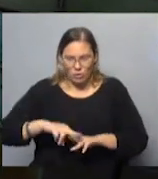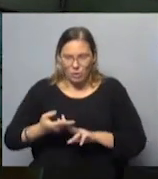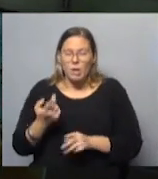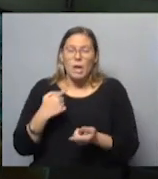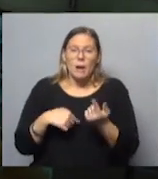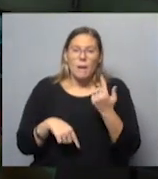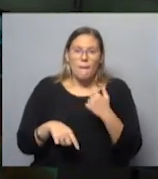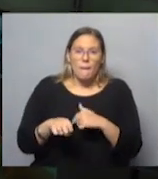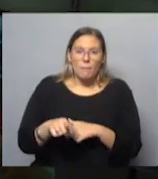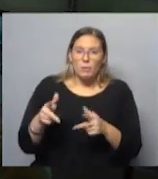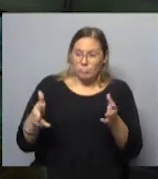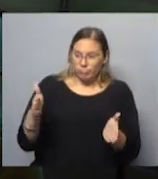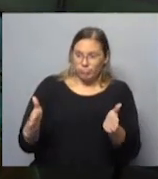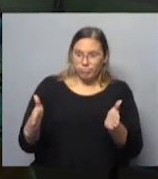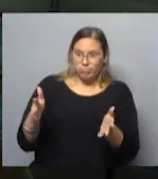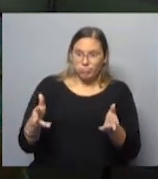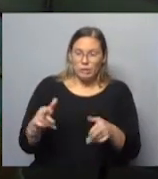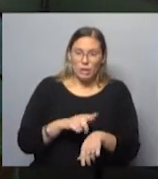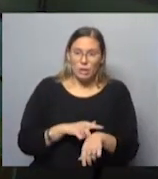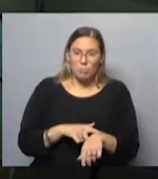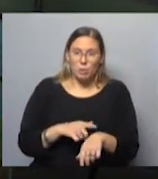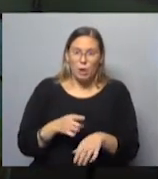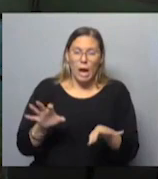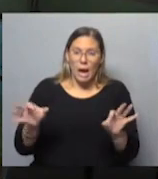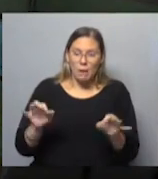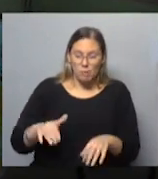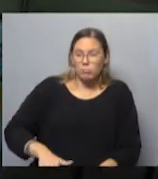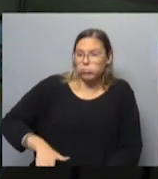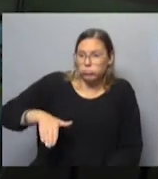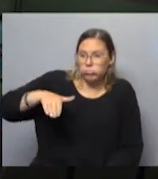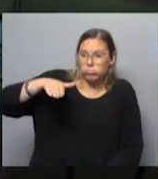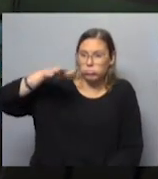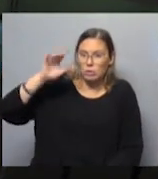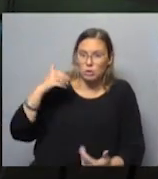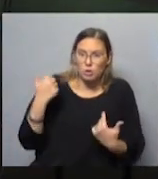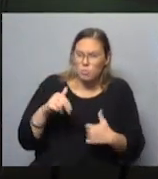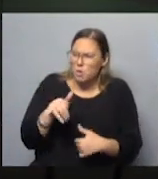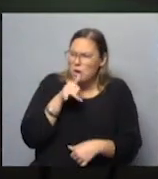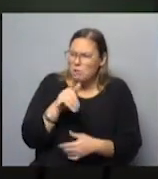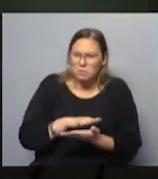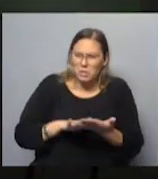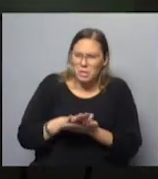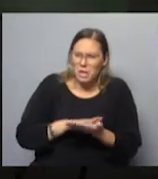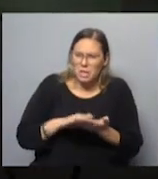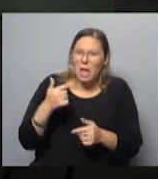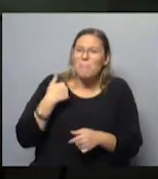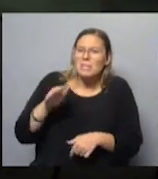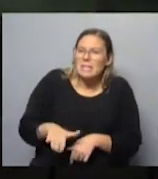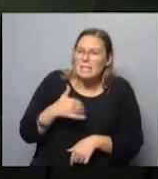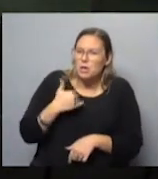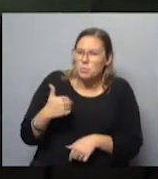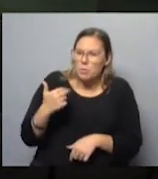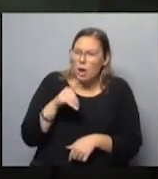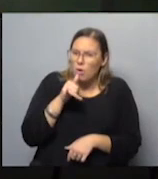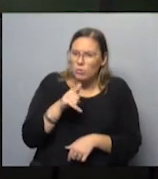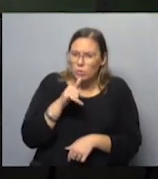en ese lapso, mis hermanos fueron creciendo y yo no les conté cómo había sido mi infancia, que